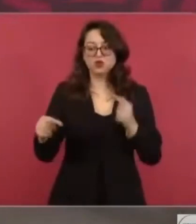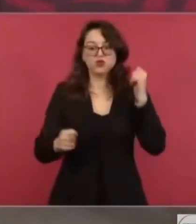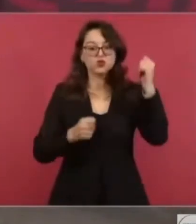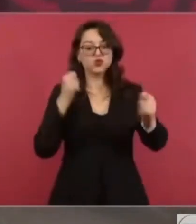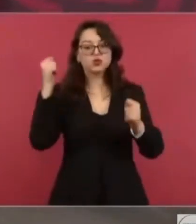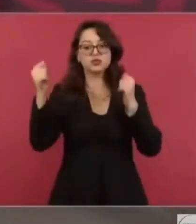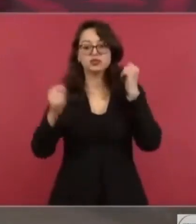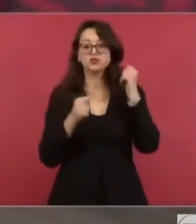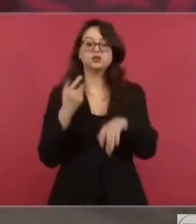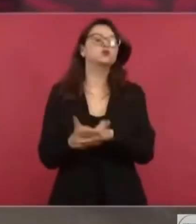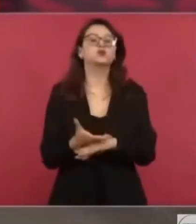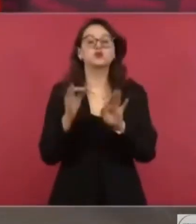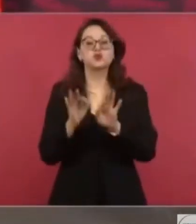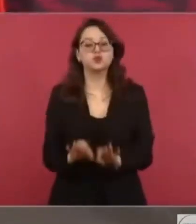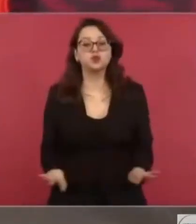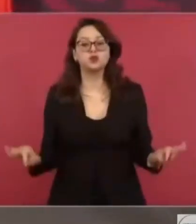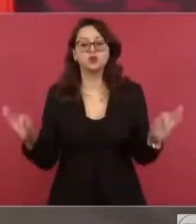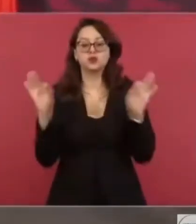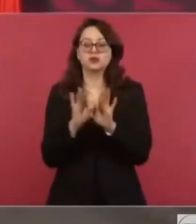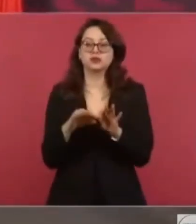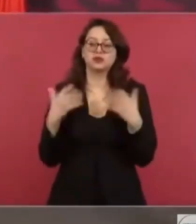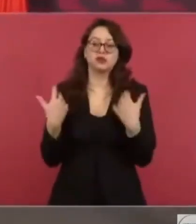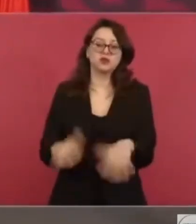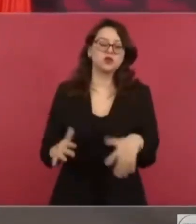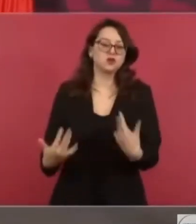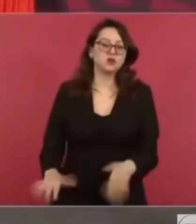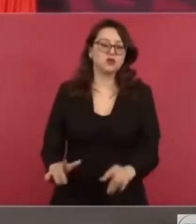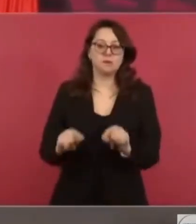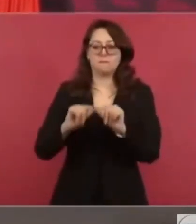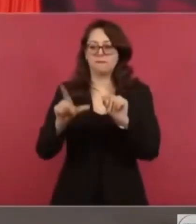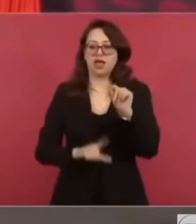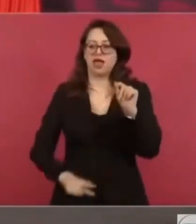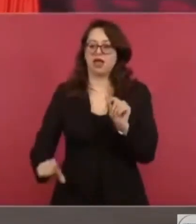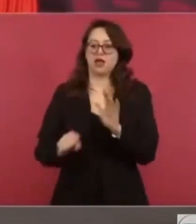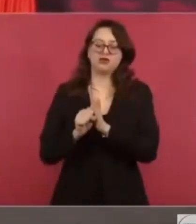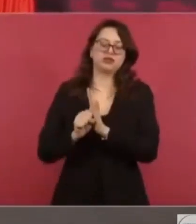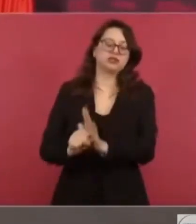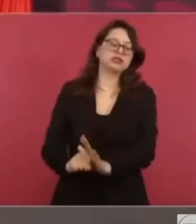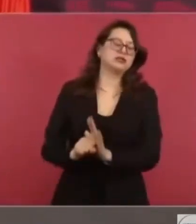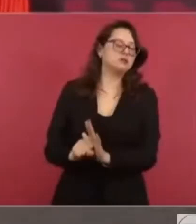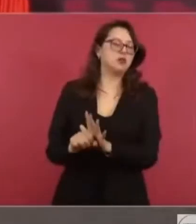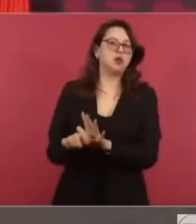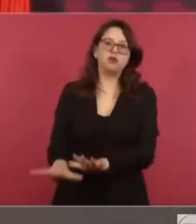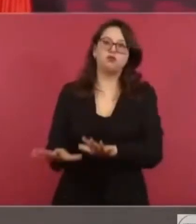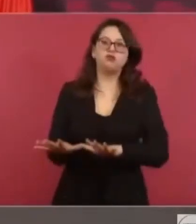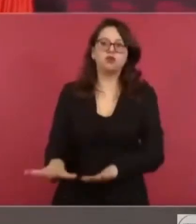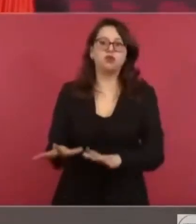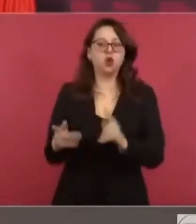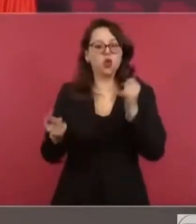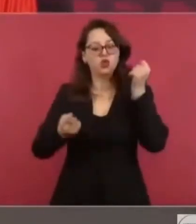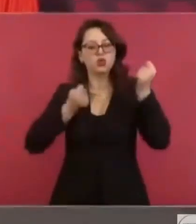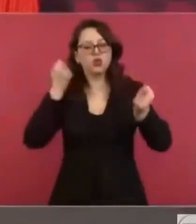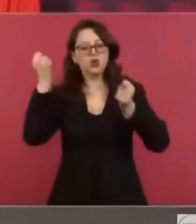importantísimo. Es un símbolo del turismo de México.